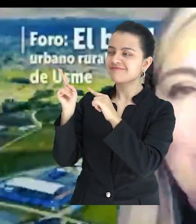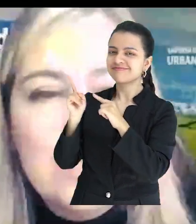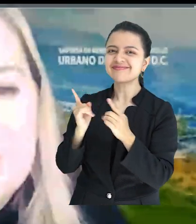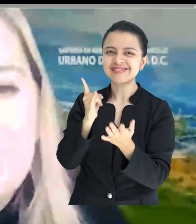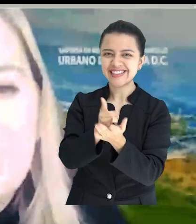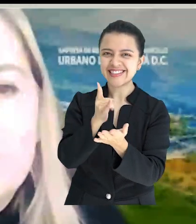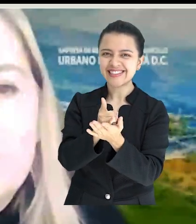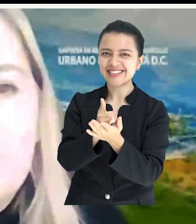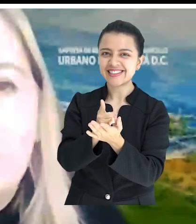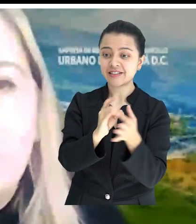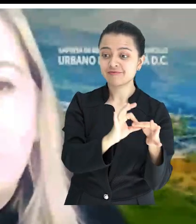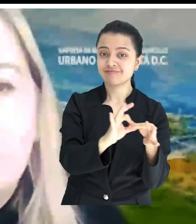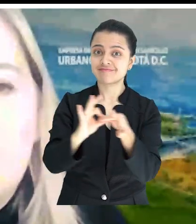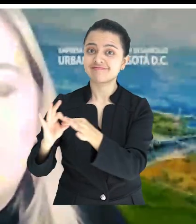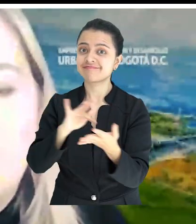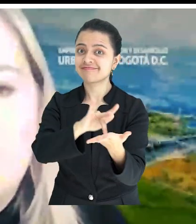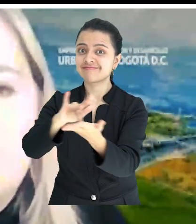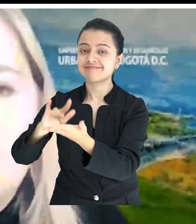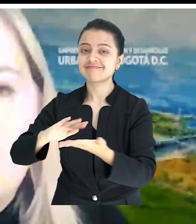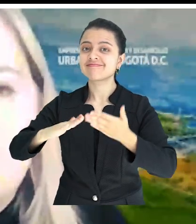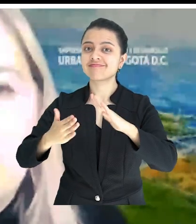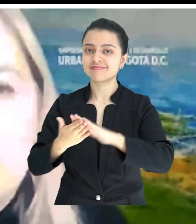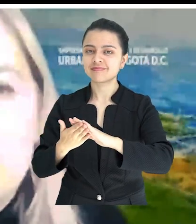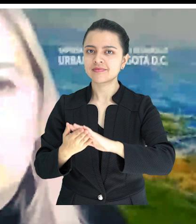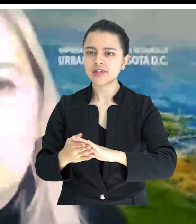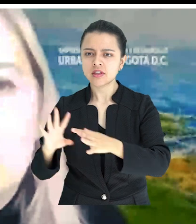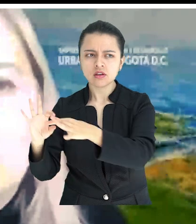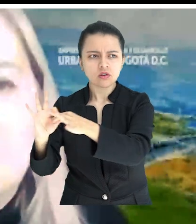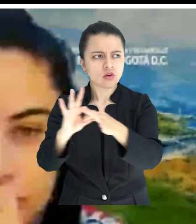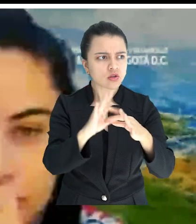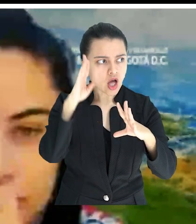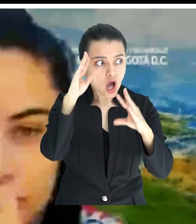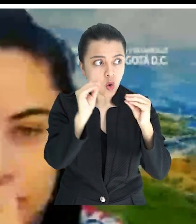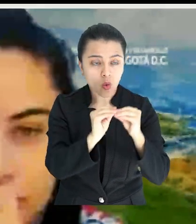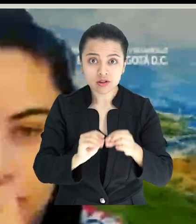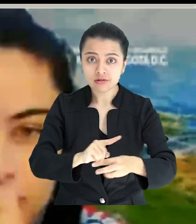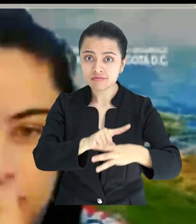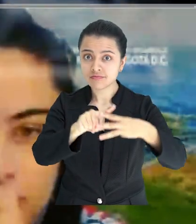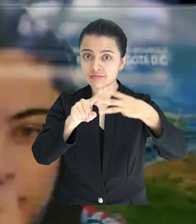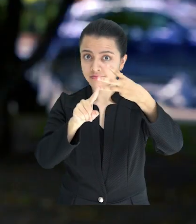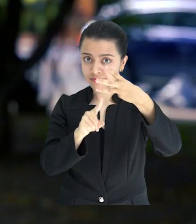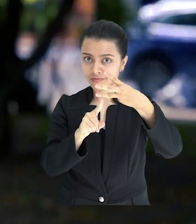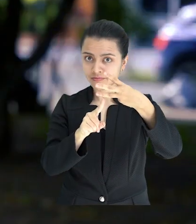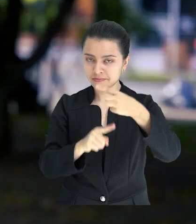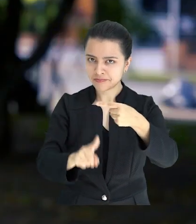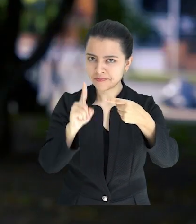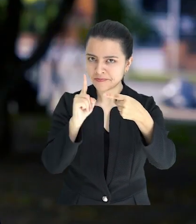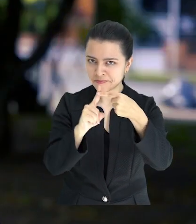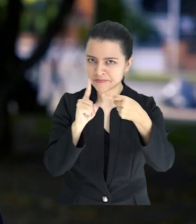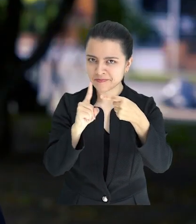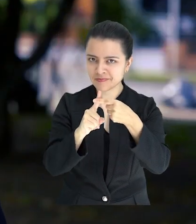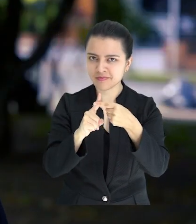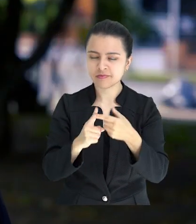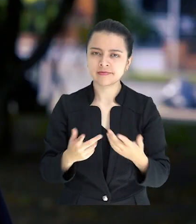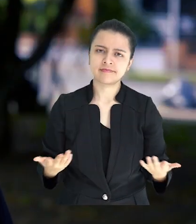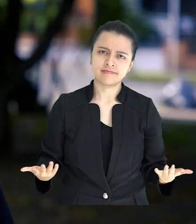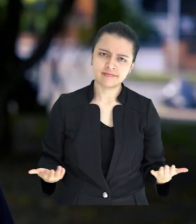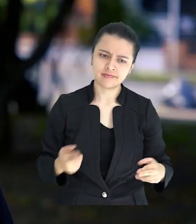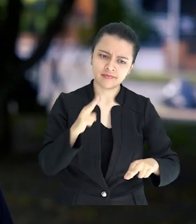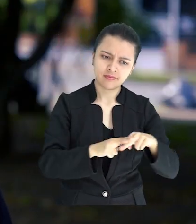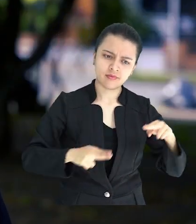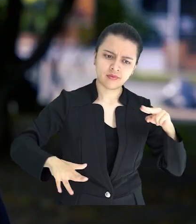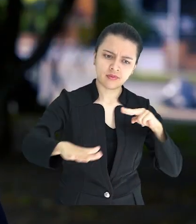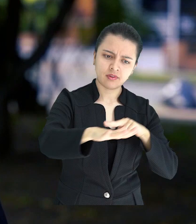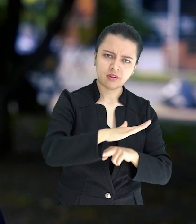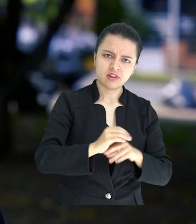Rural en la localidad de USME, en el cual, junto con la comunidad, se concluyeron tres aspectos de gran relevancia. El primero, preservar y fortalecer los valores